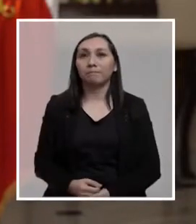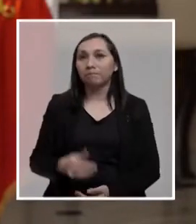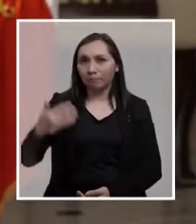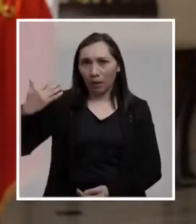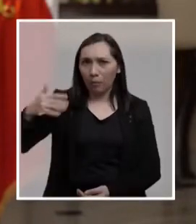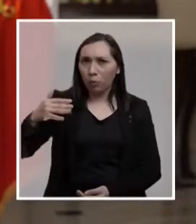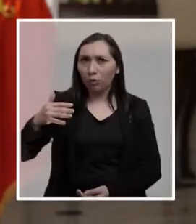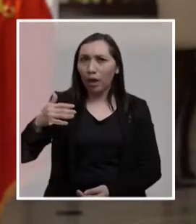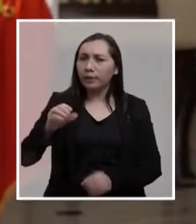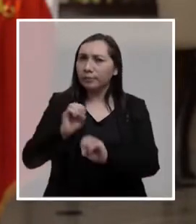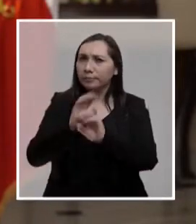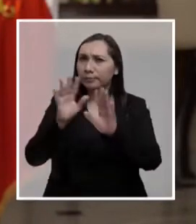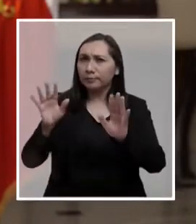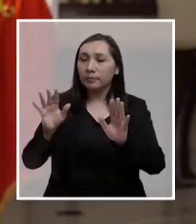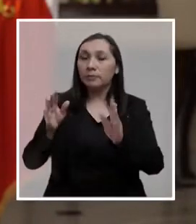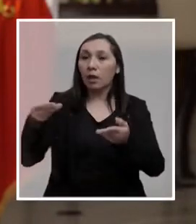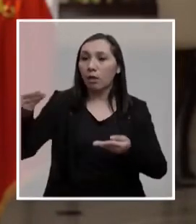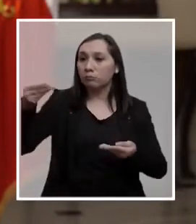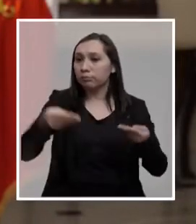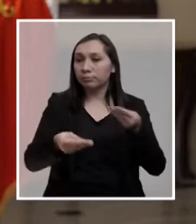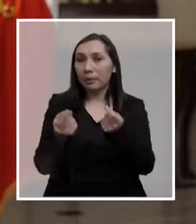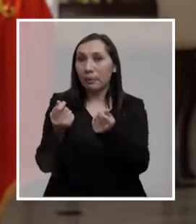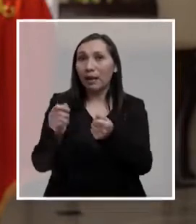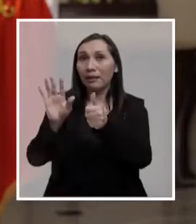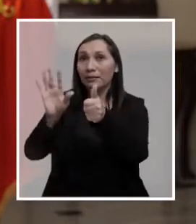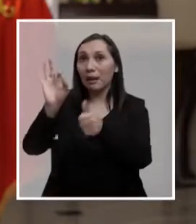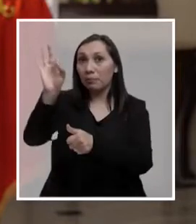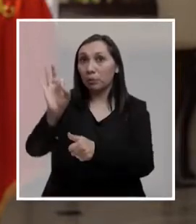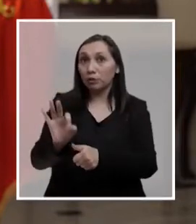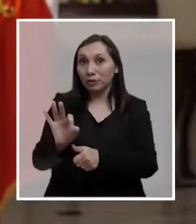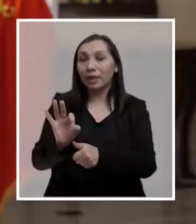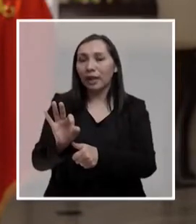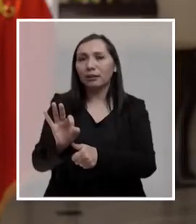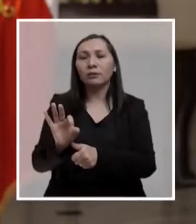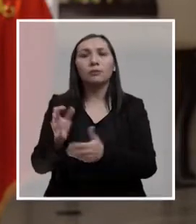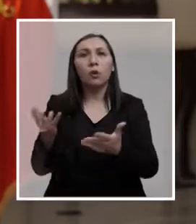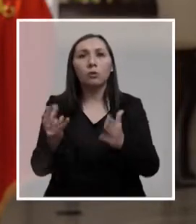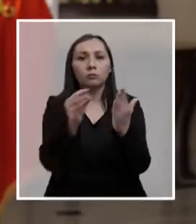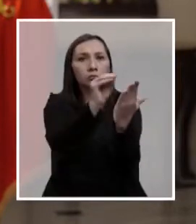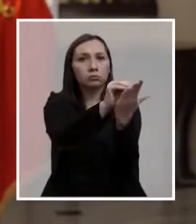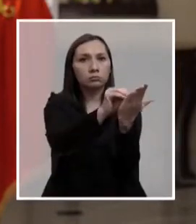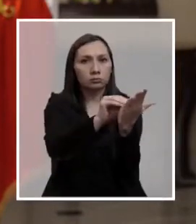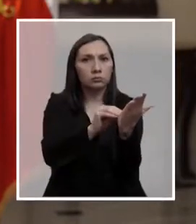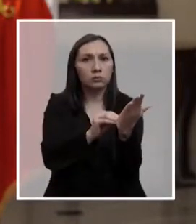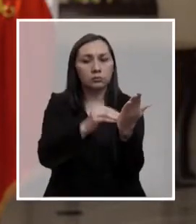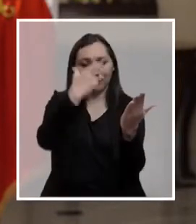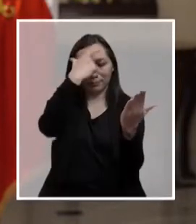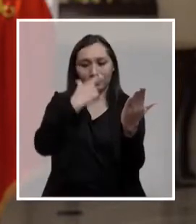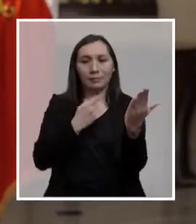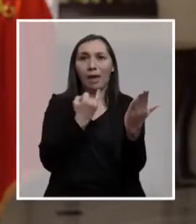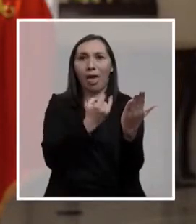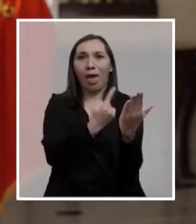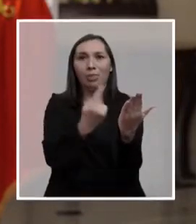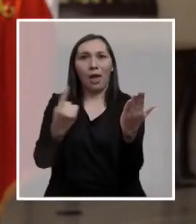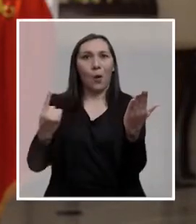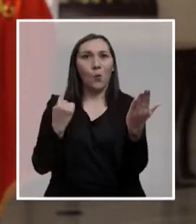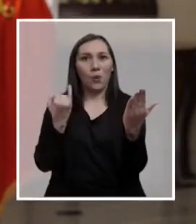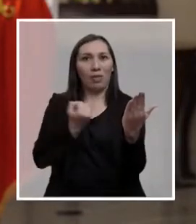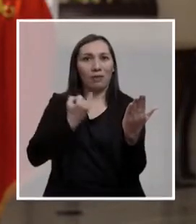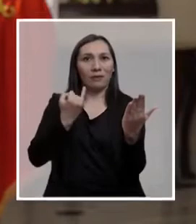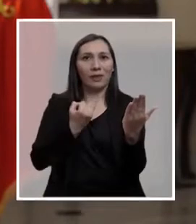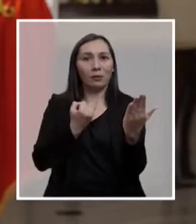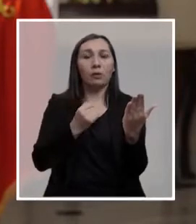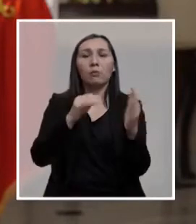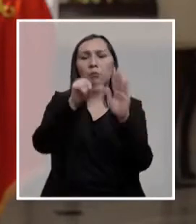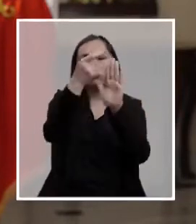importante puntualizar que los aportes provenientes de este 6% van a quedar registrados en las cuentas personales de cada trabajador de